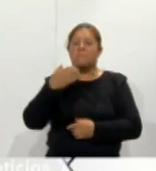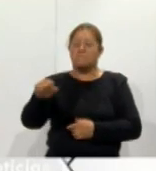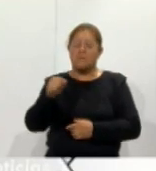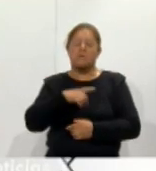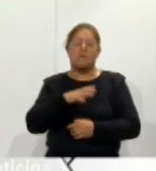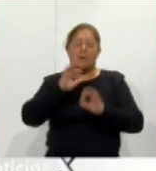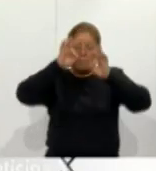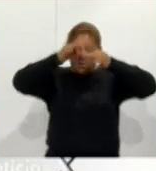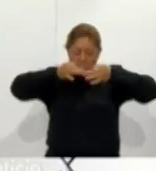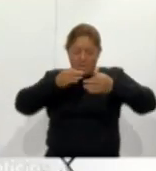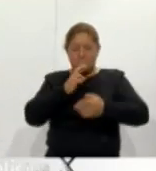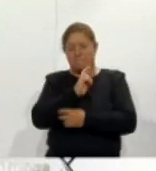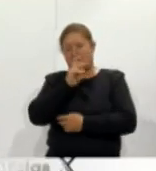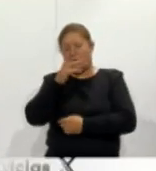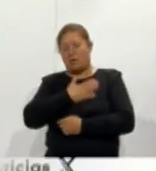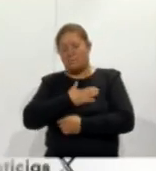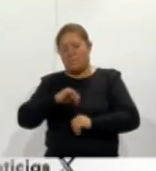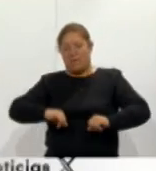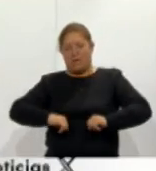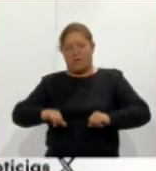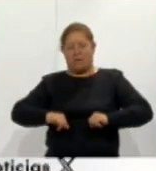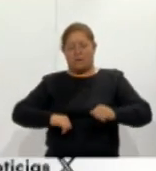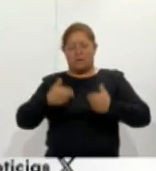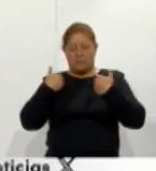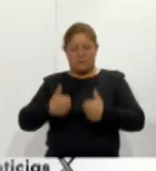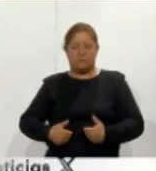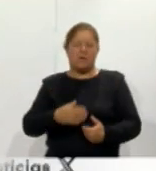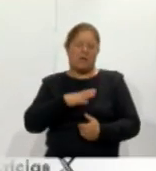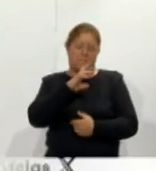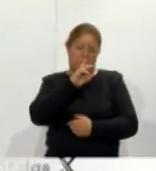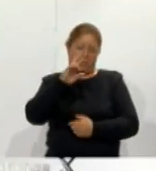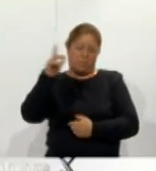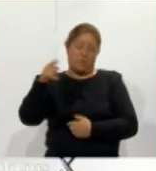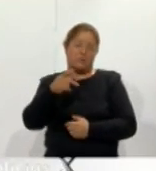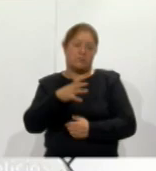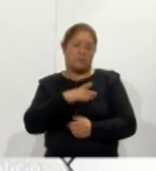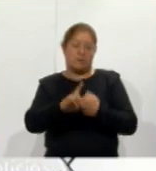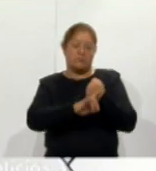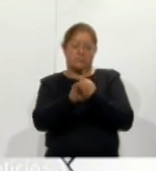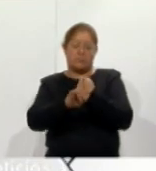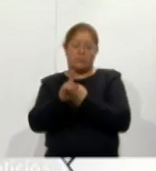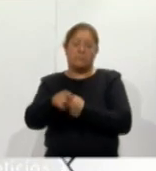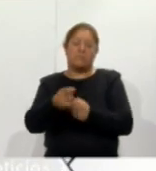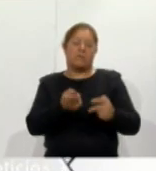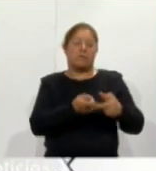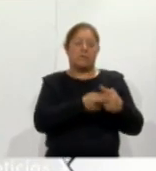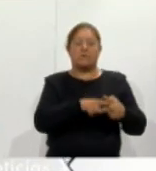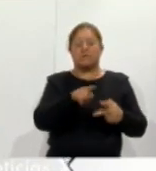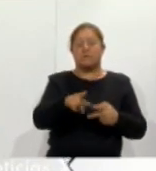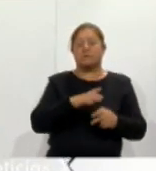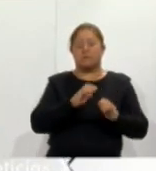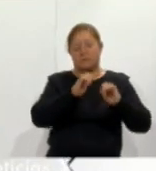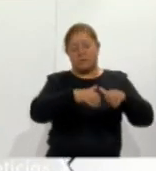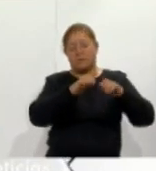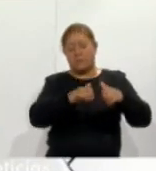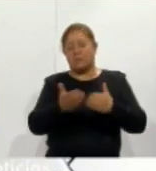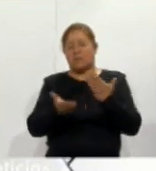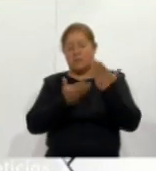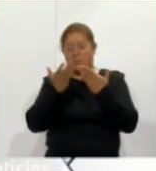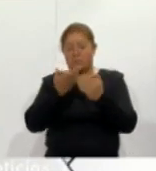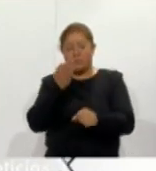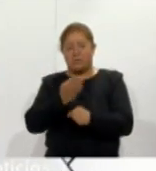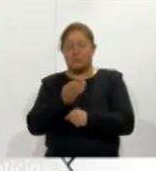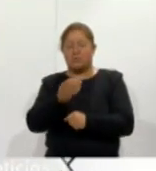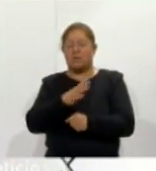autoestima mejor en sus actitudes entonces vamos abordando toda esta problemática desde el inicio del ingreso del estudiante al